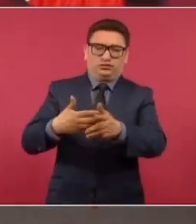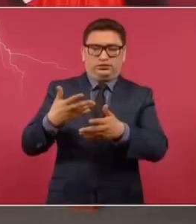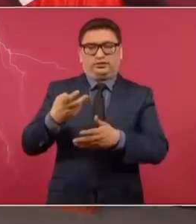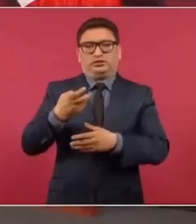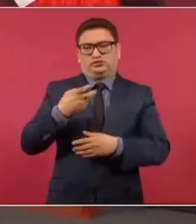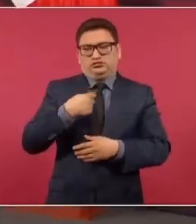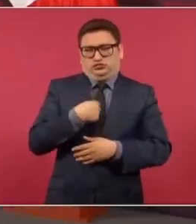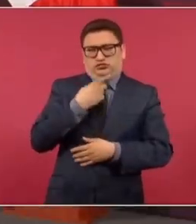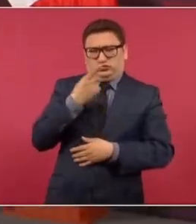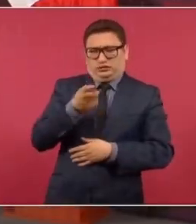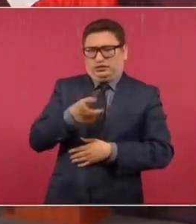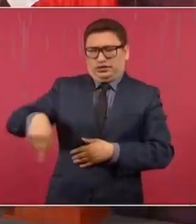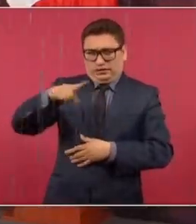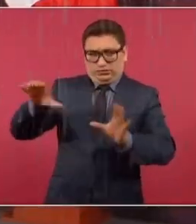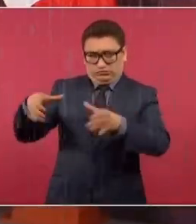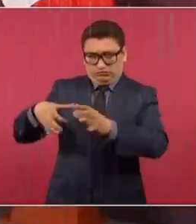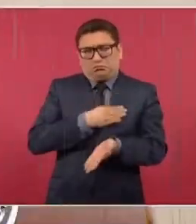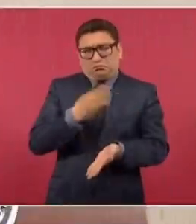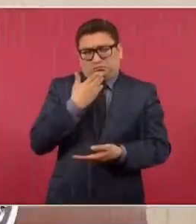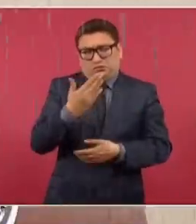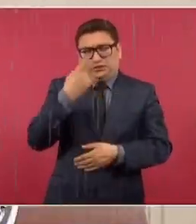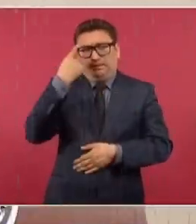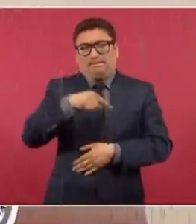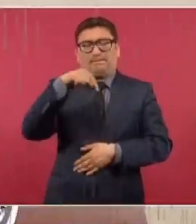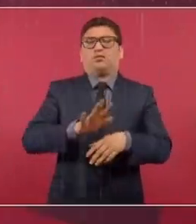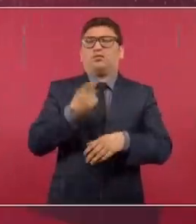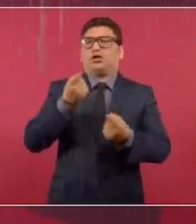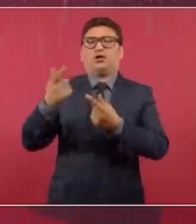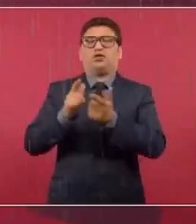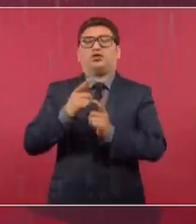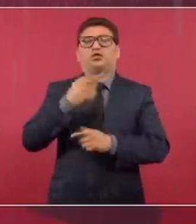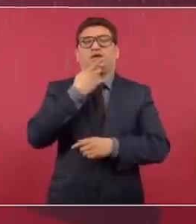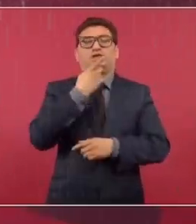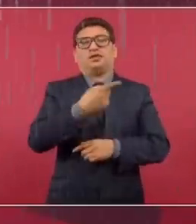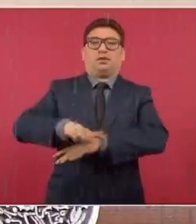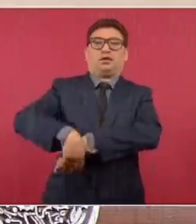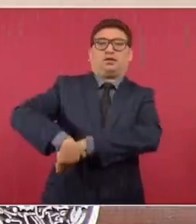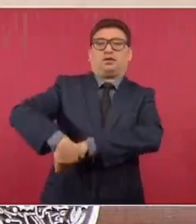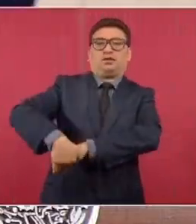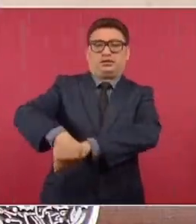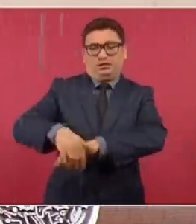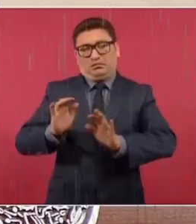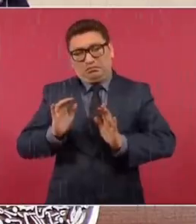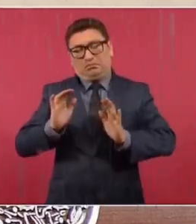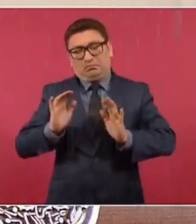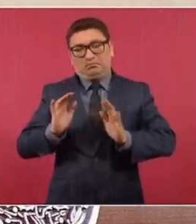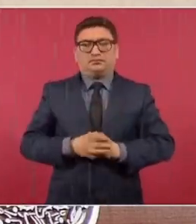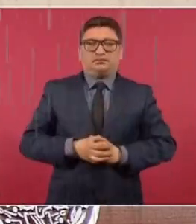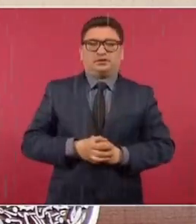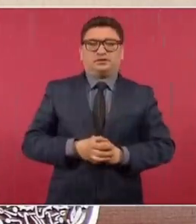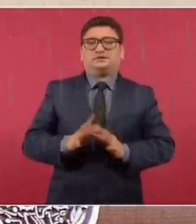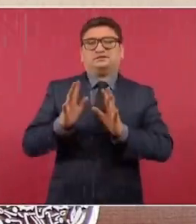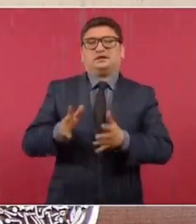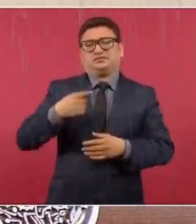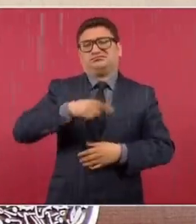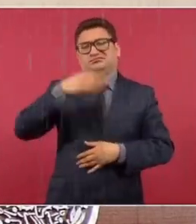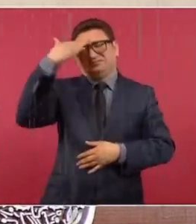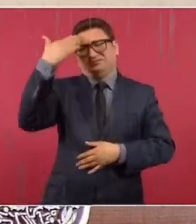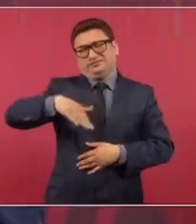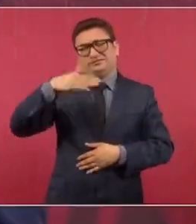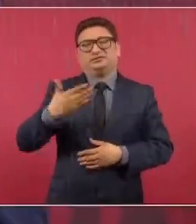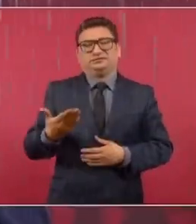también que esto es bueno para el país. Porque antes había mucha simulación, te queda distinto el PRI y el PAN. Y ya también sabemos